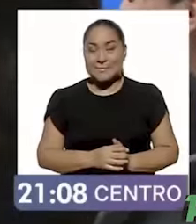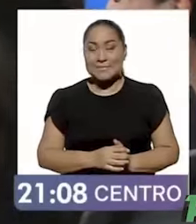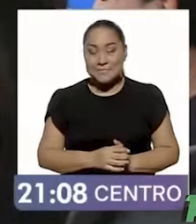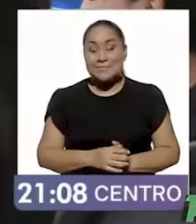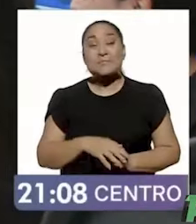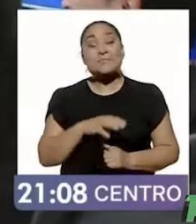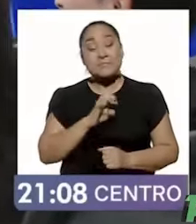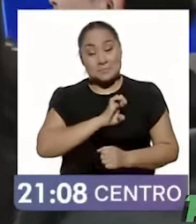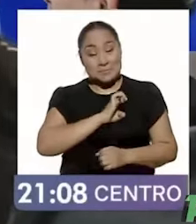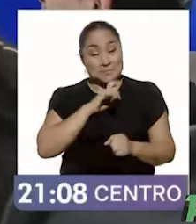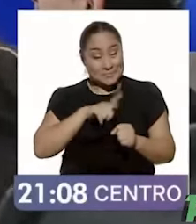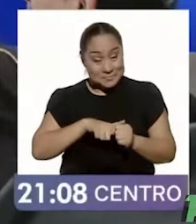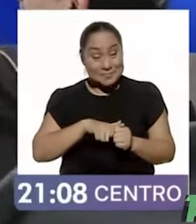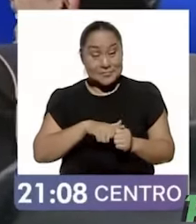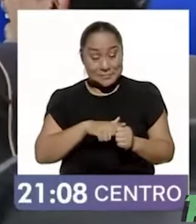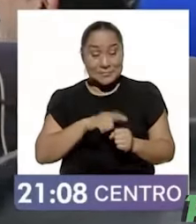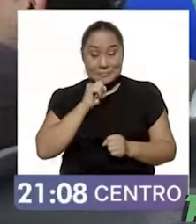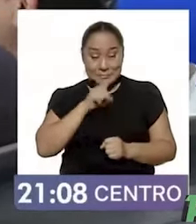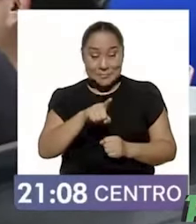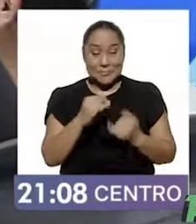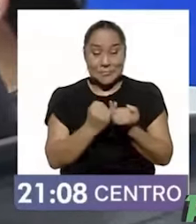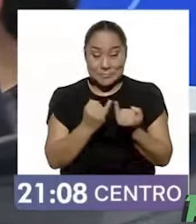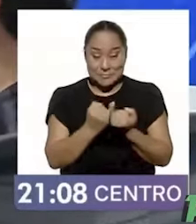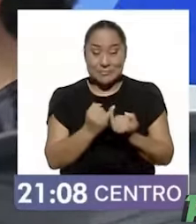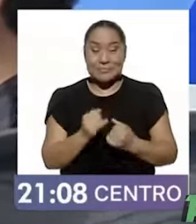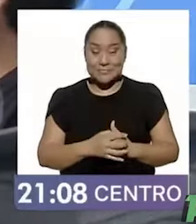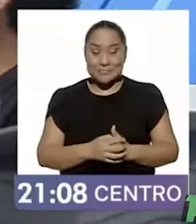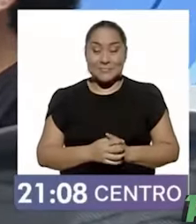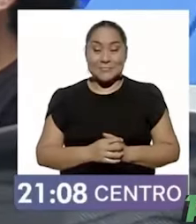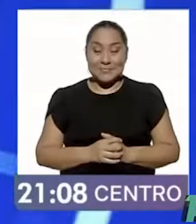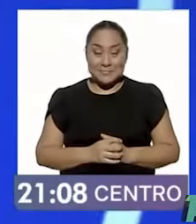Especialmente. Especialmente tú, la tuya incluye. Pozo.